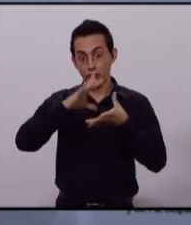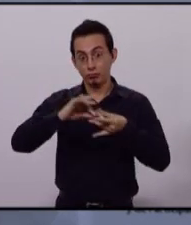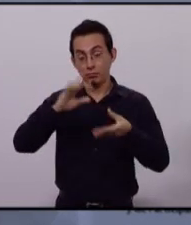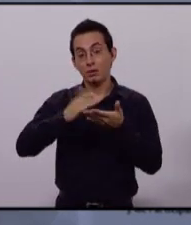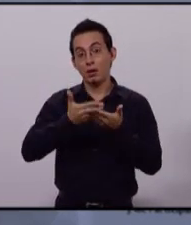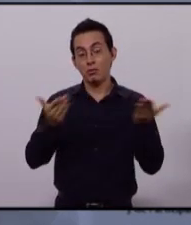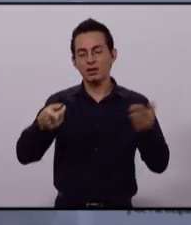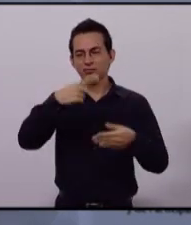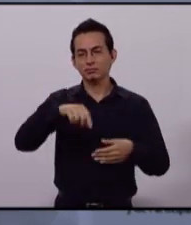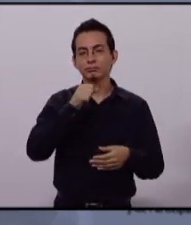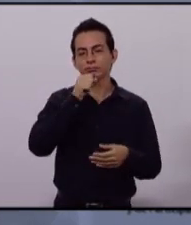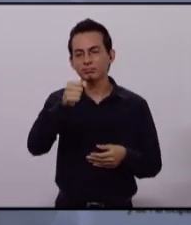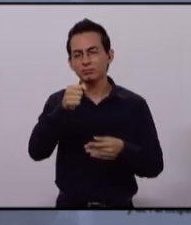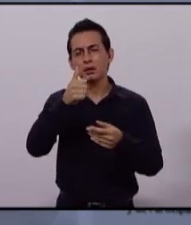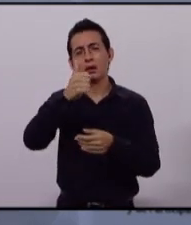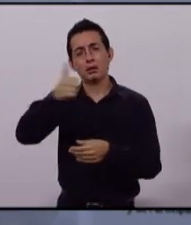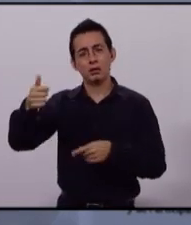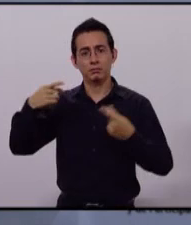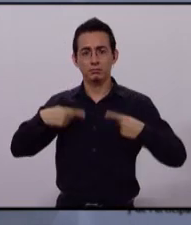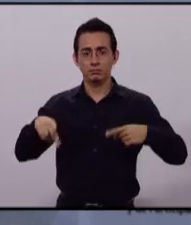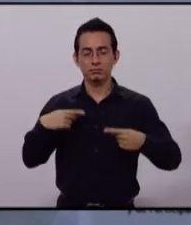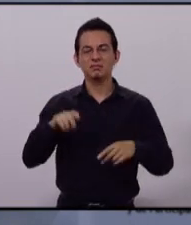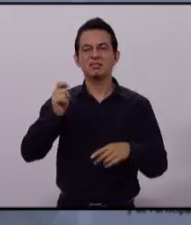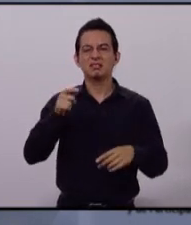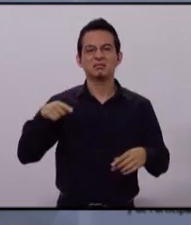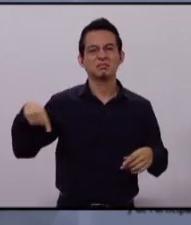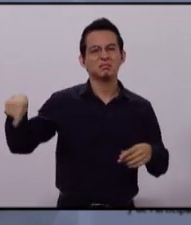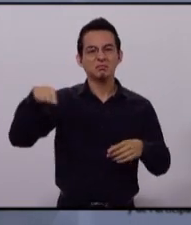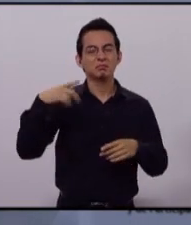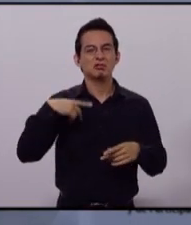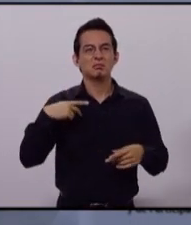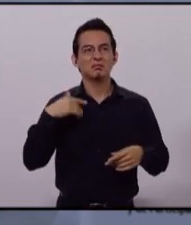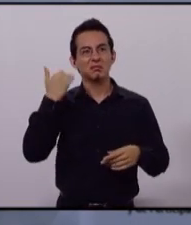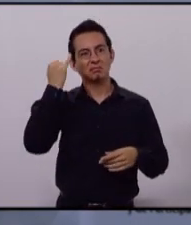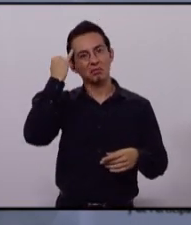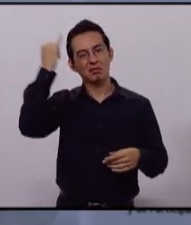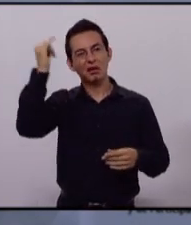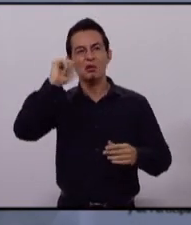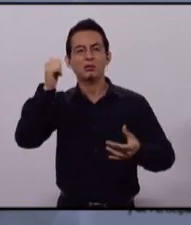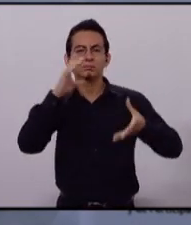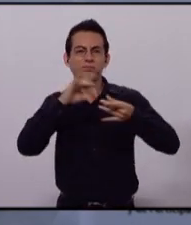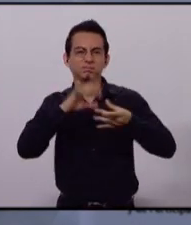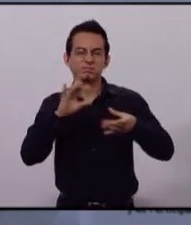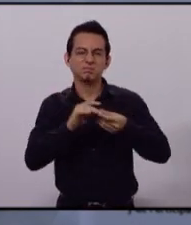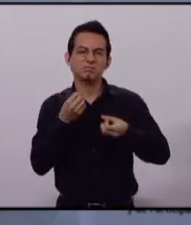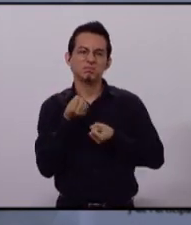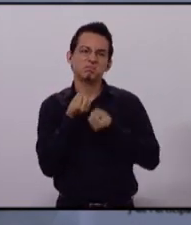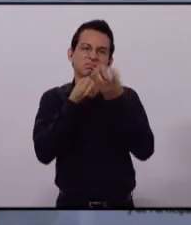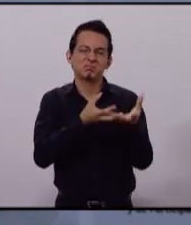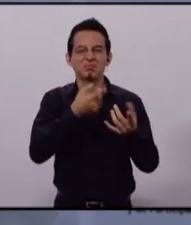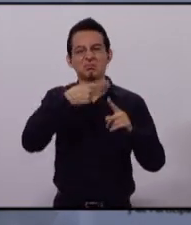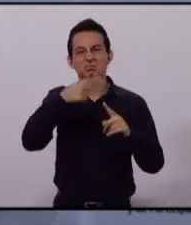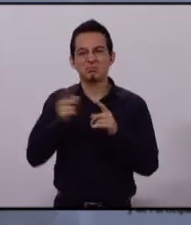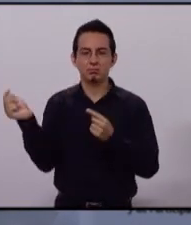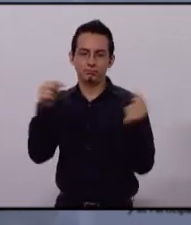hagan el uso de la voz en caso de que quieran hacer algún comentario adicional o responder a alguno de los candidatos.